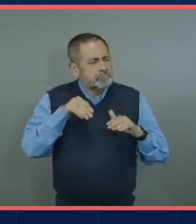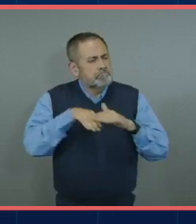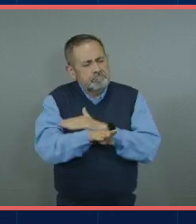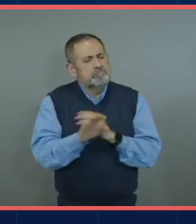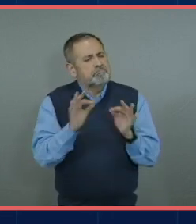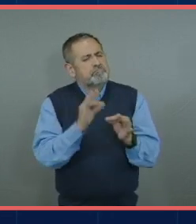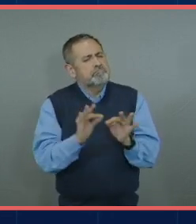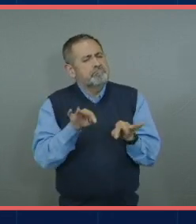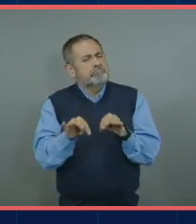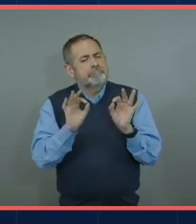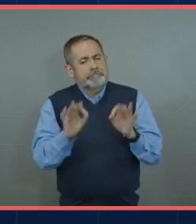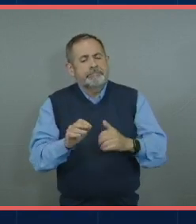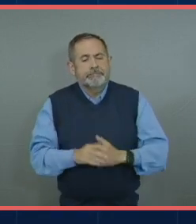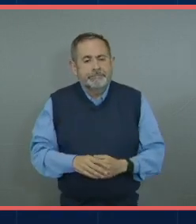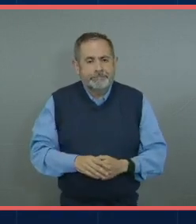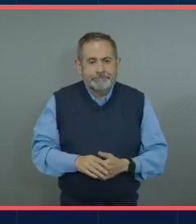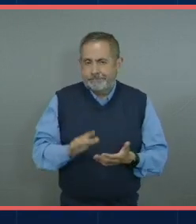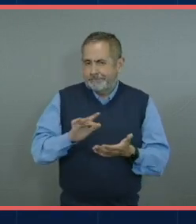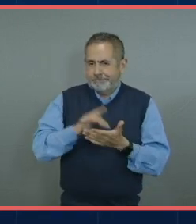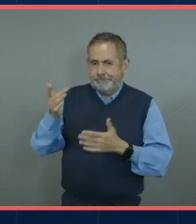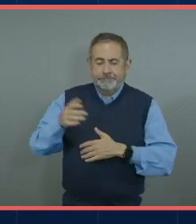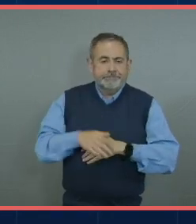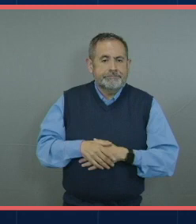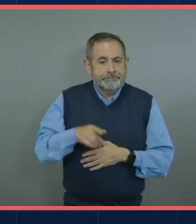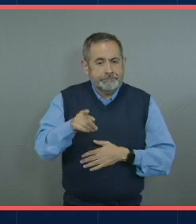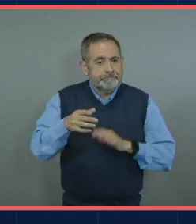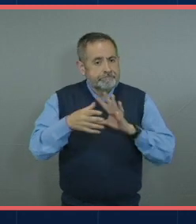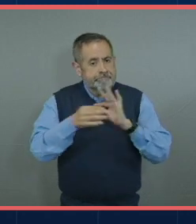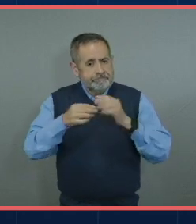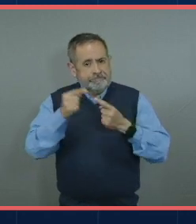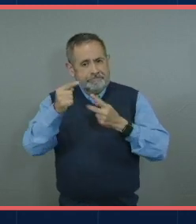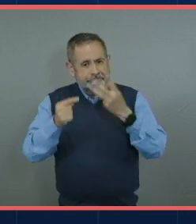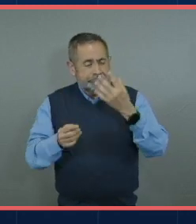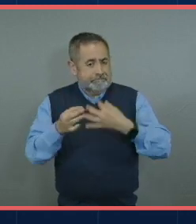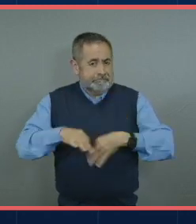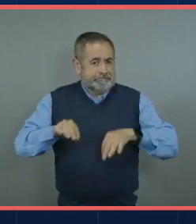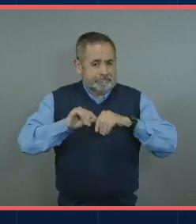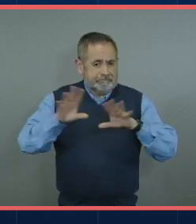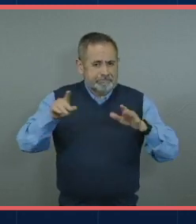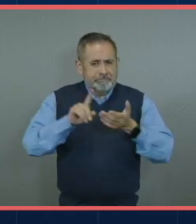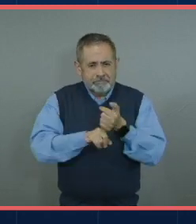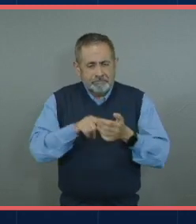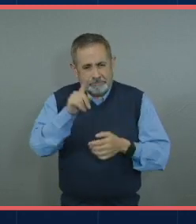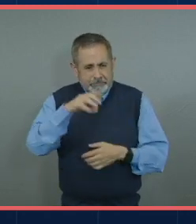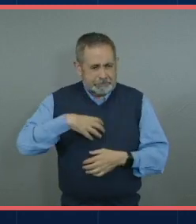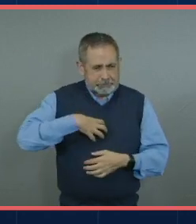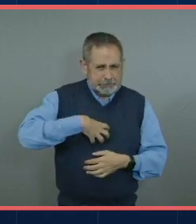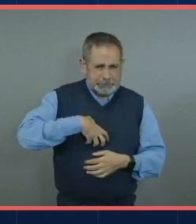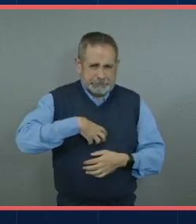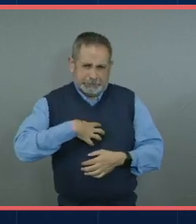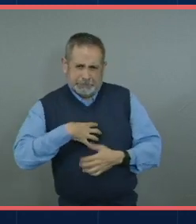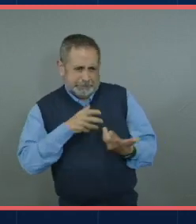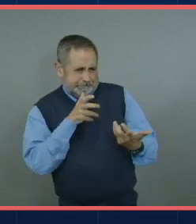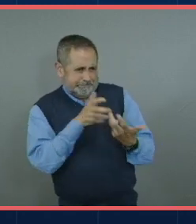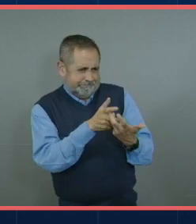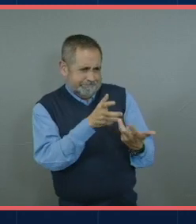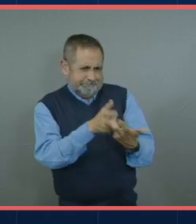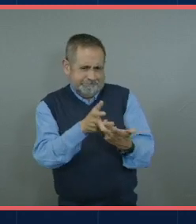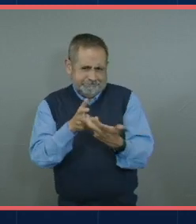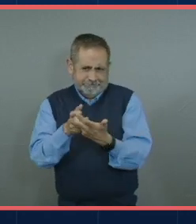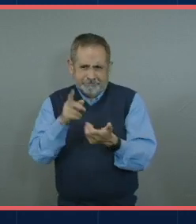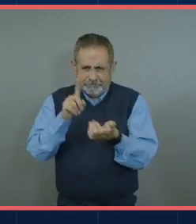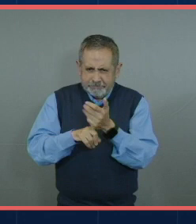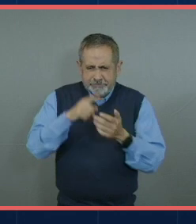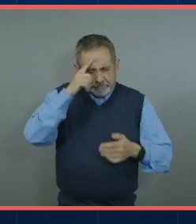muchas gracias muchas yo creo que has destacado muchas cosas yo creo que este tema de la adaptación a los